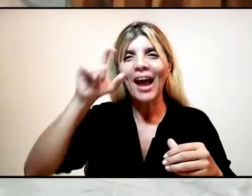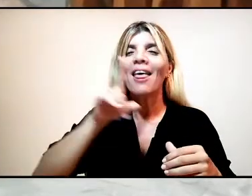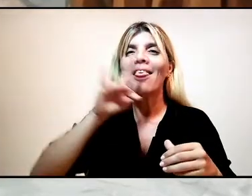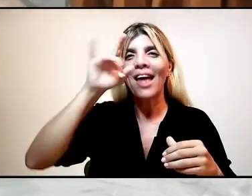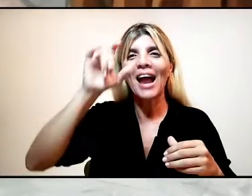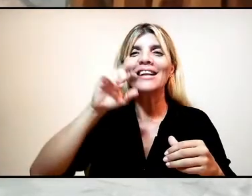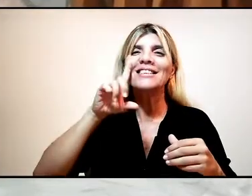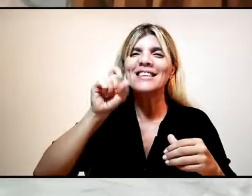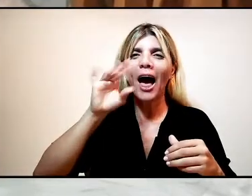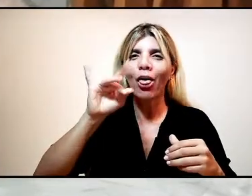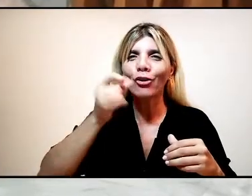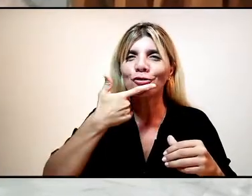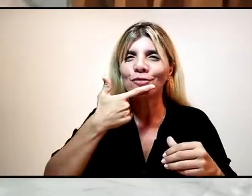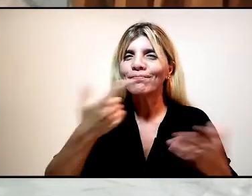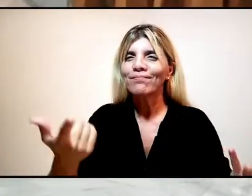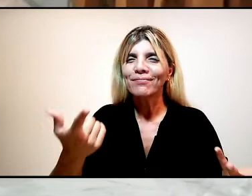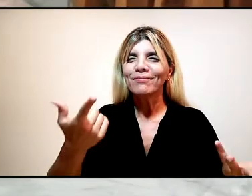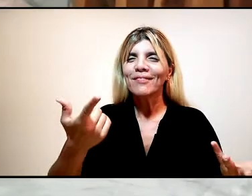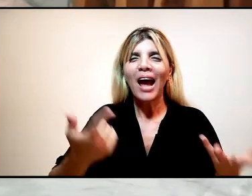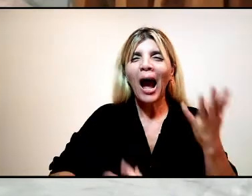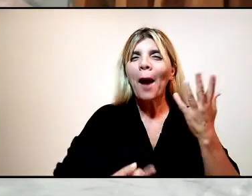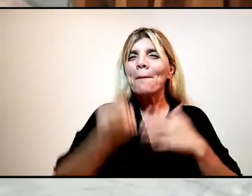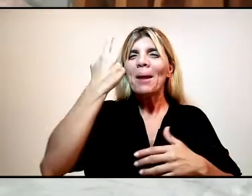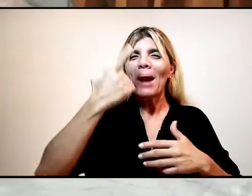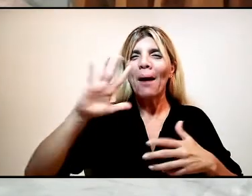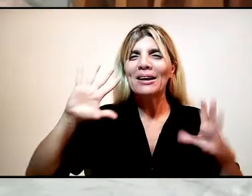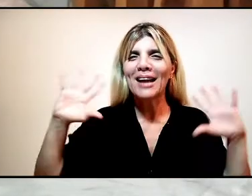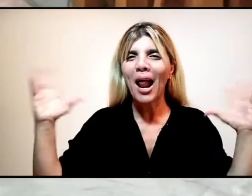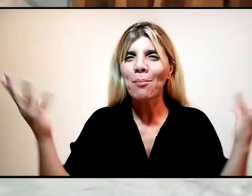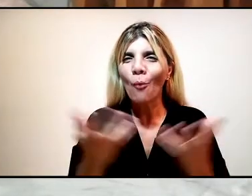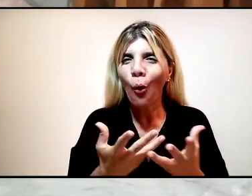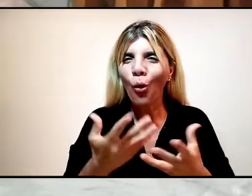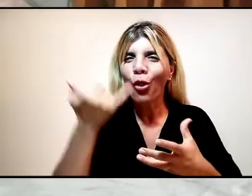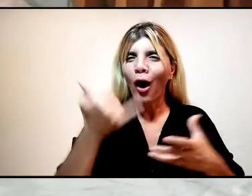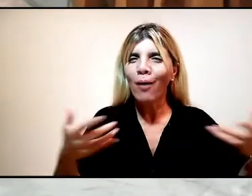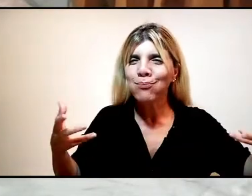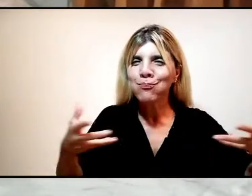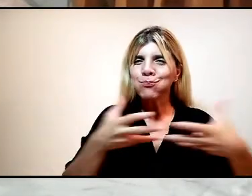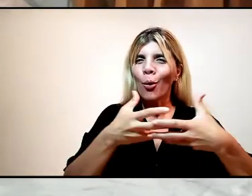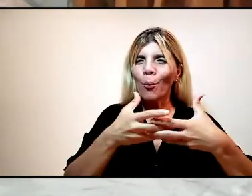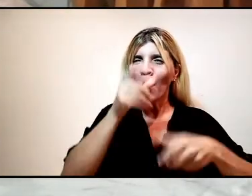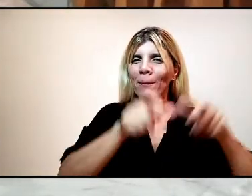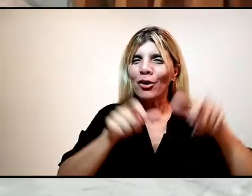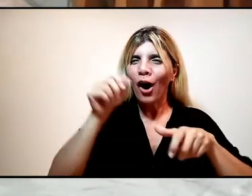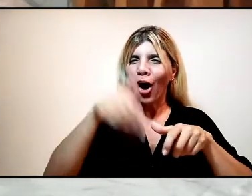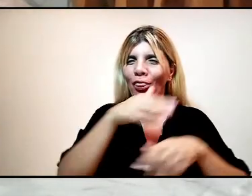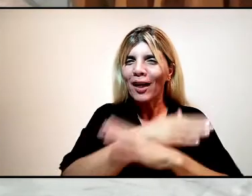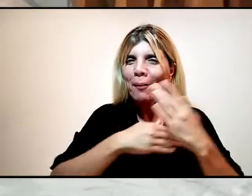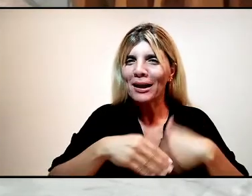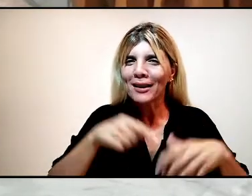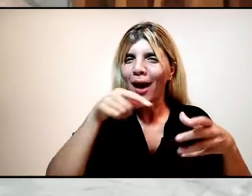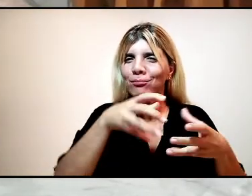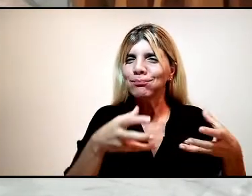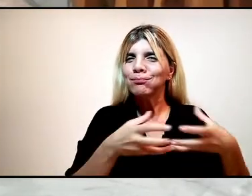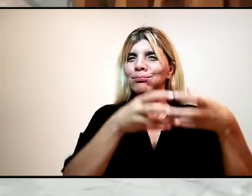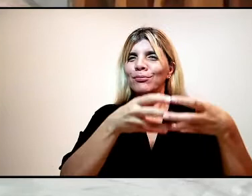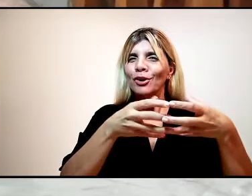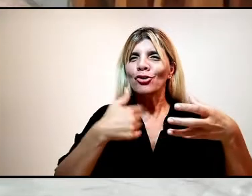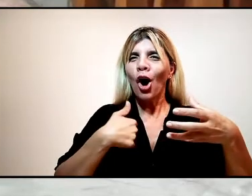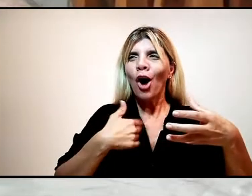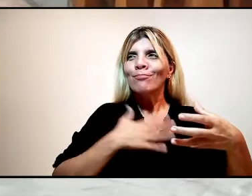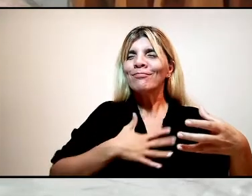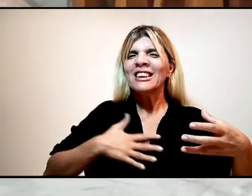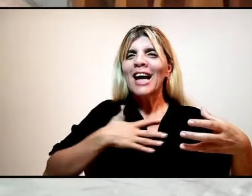Lisiados, experiencia inédita en la Argentina y en el mundo, me permitió adquirir la